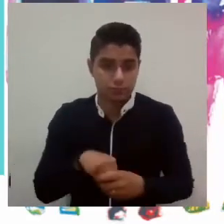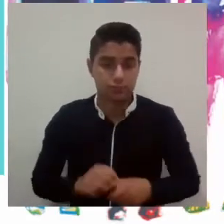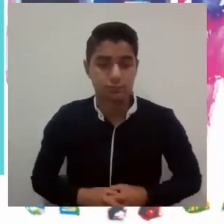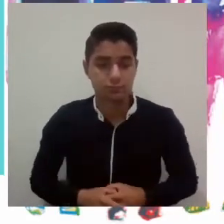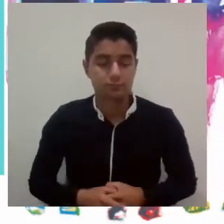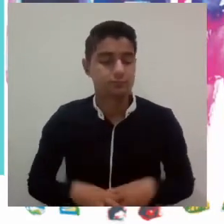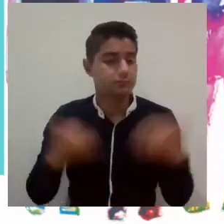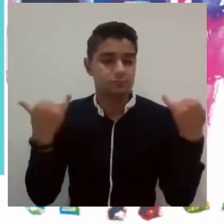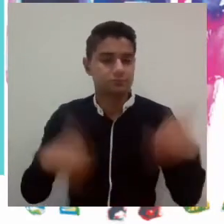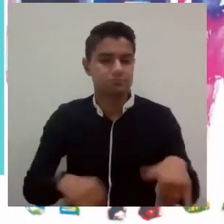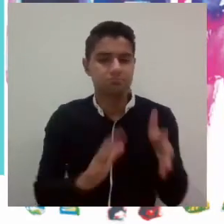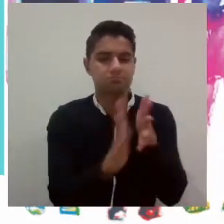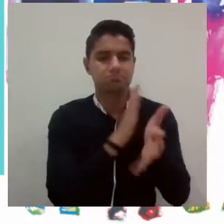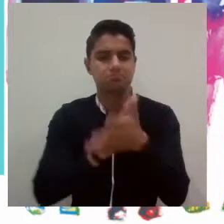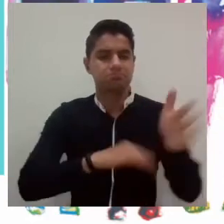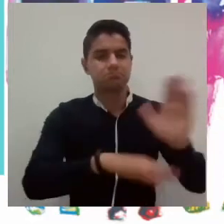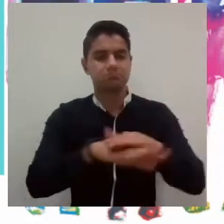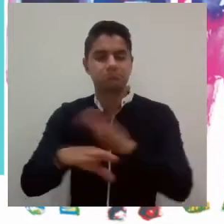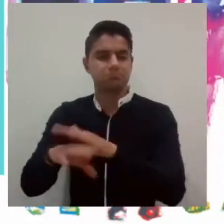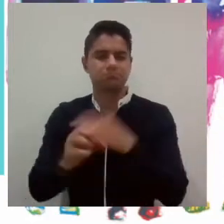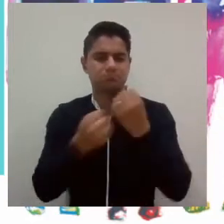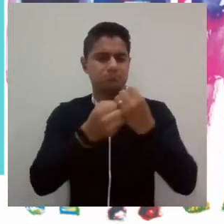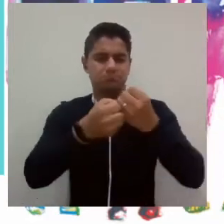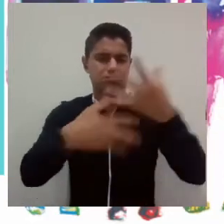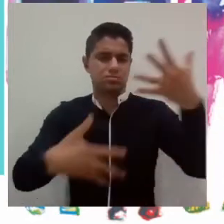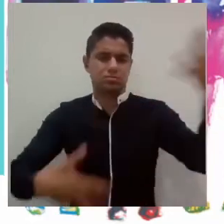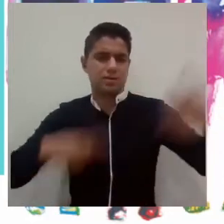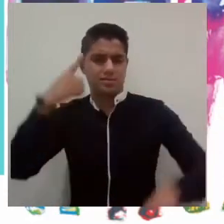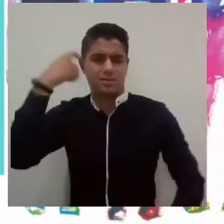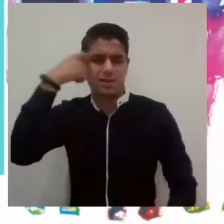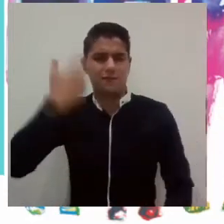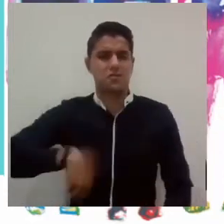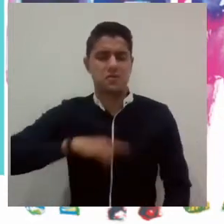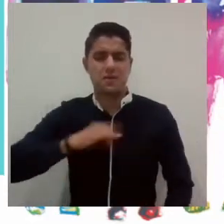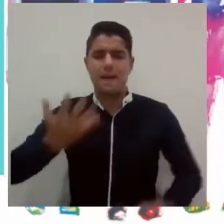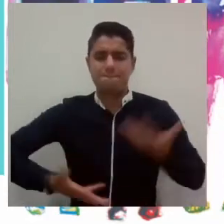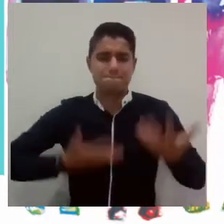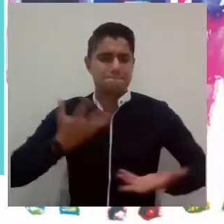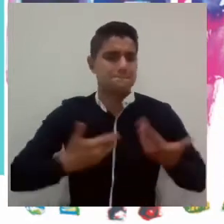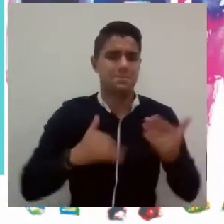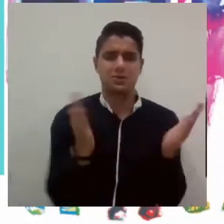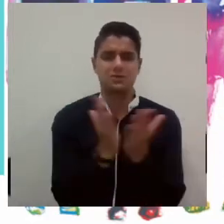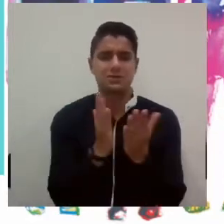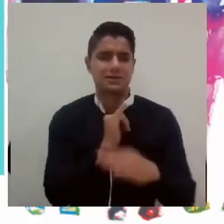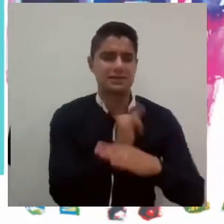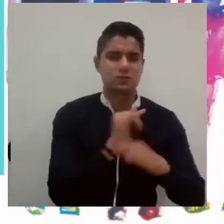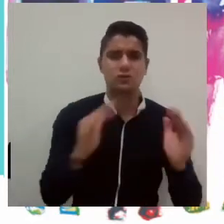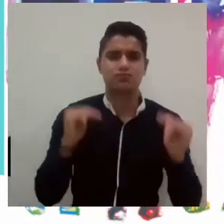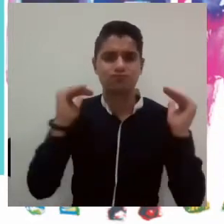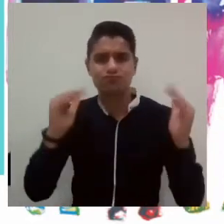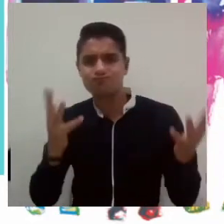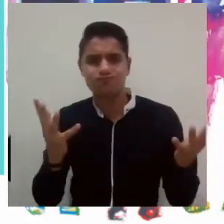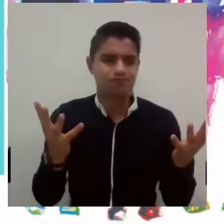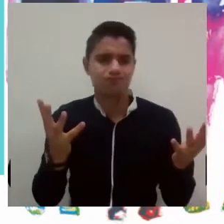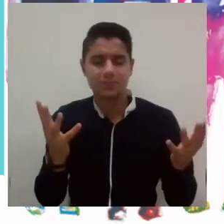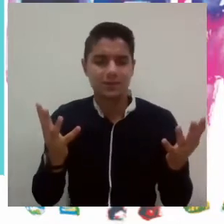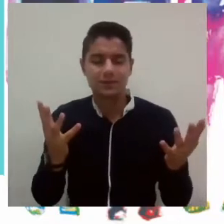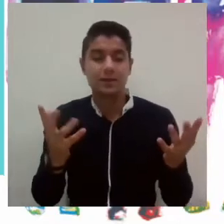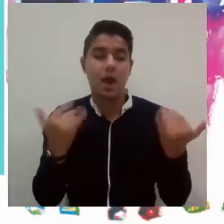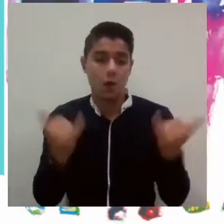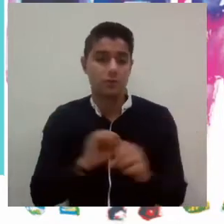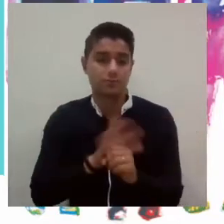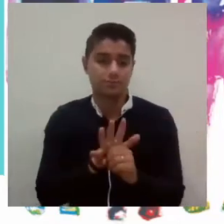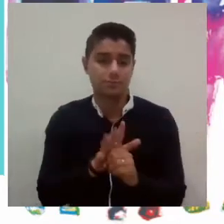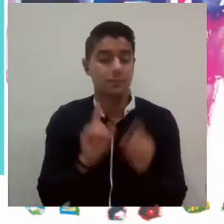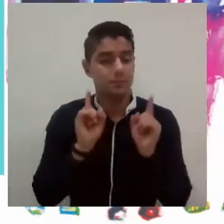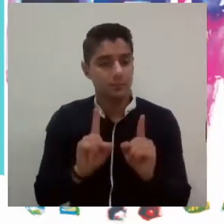de crisis. Finalizo reiterando que son múltiples los desafíos que enfrentamos las instituciones de educación superior en esta época de